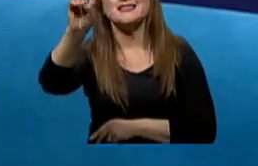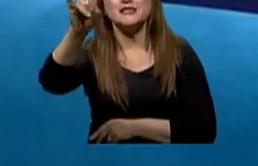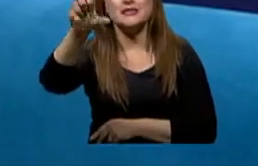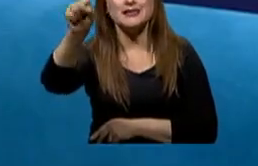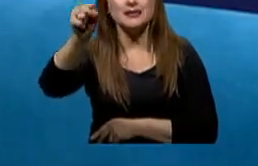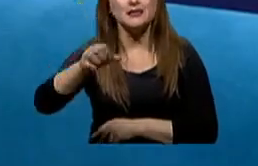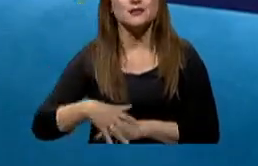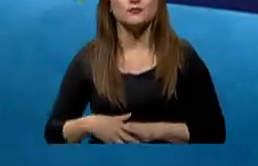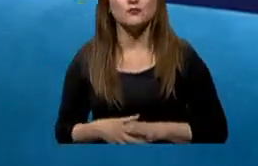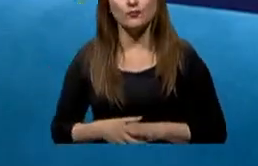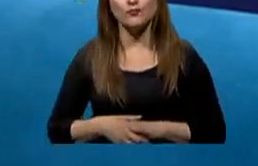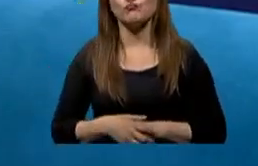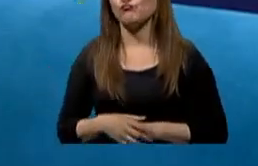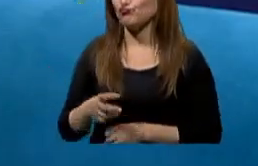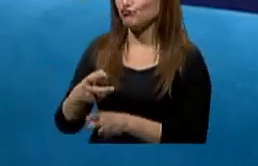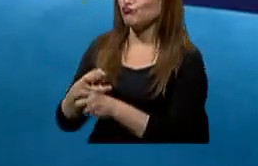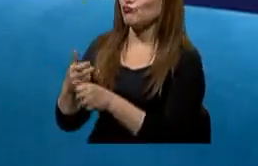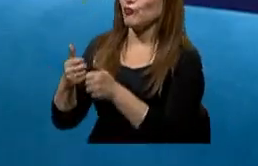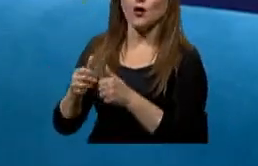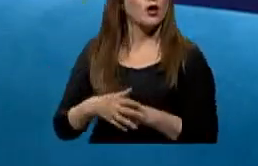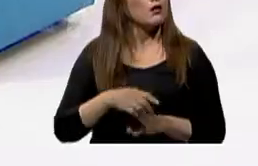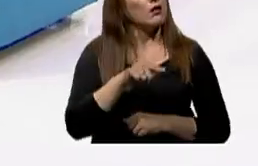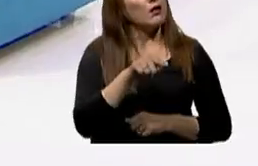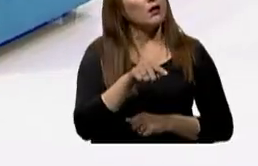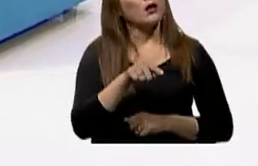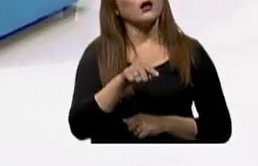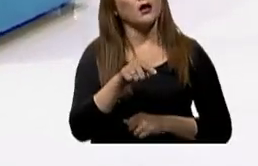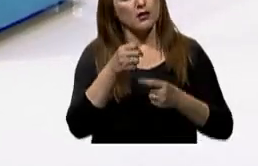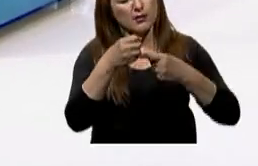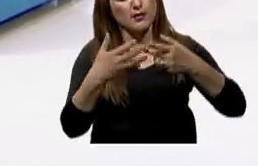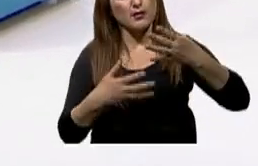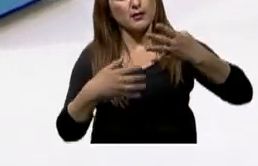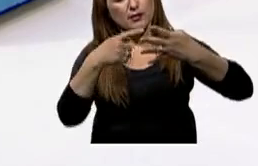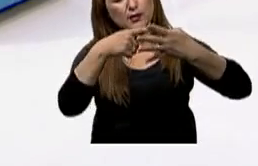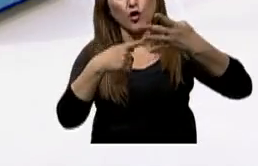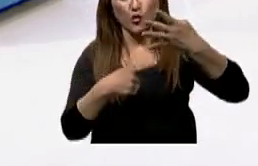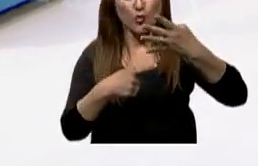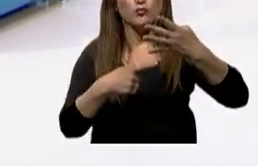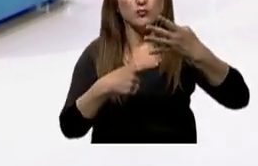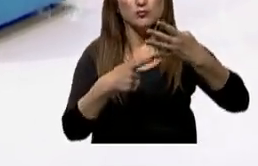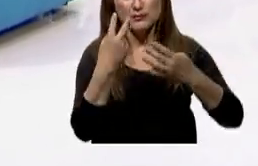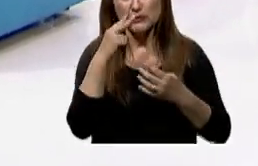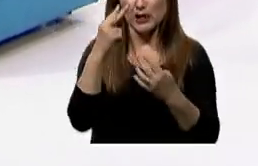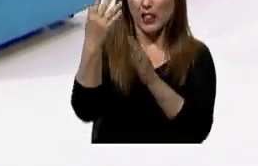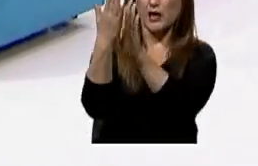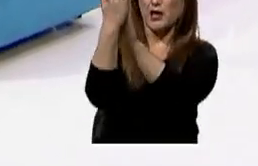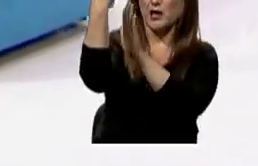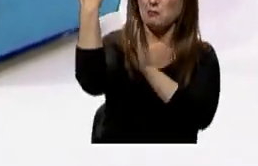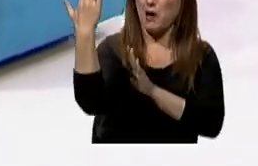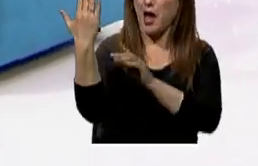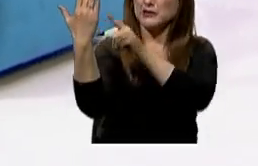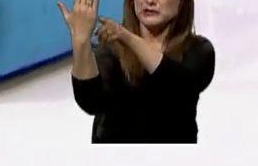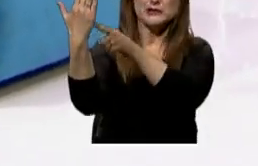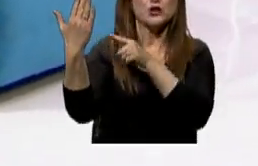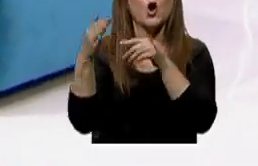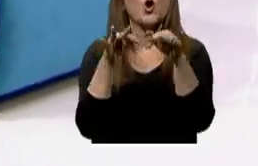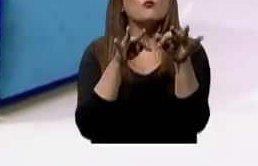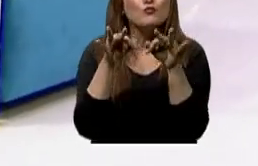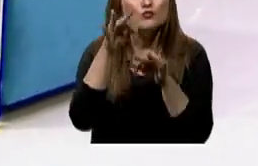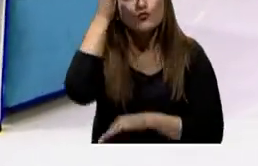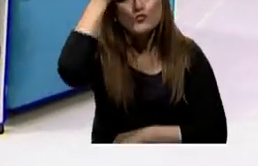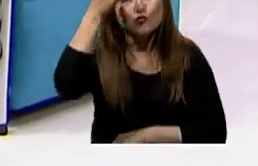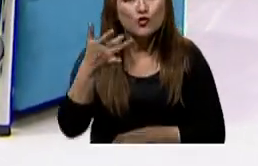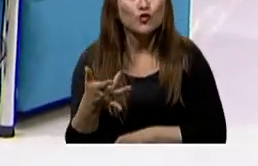Estos síntomas de la cataplexia, la parálisis del sueño, las alucinaciones, son explicados porque hay